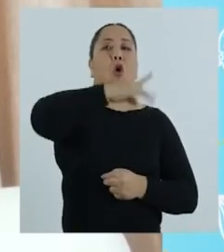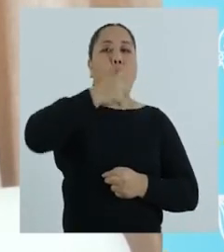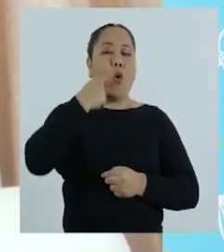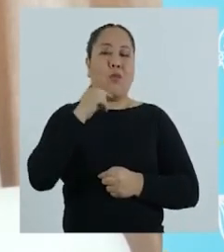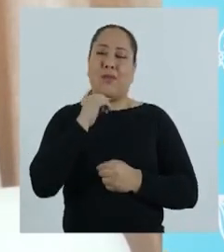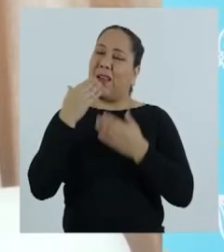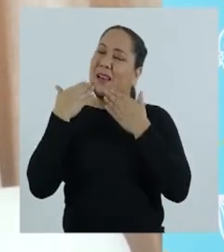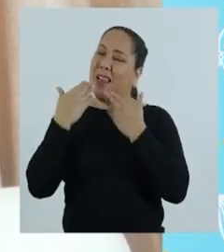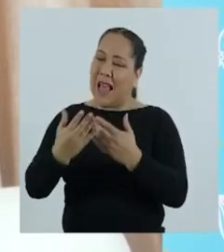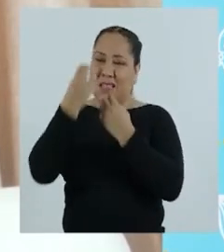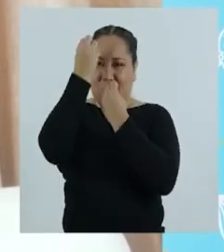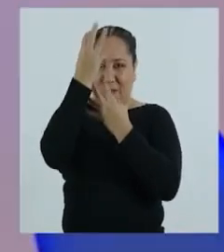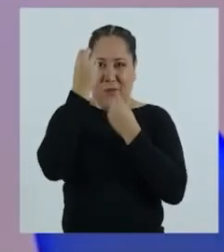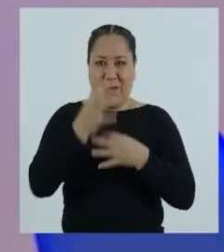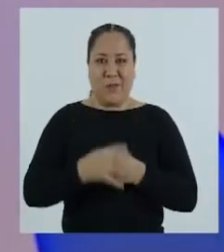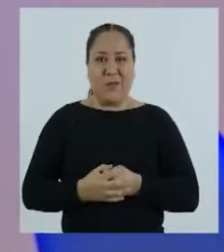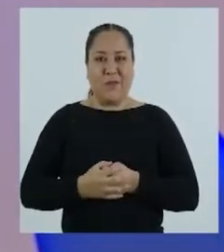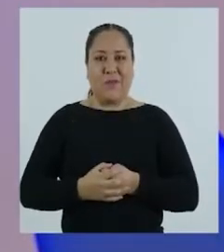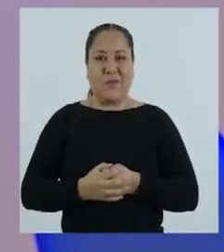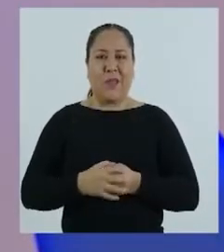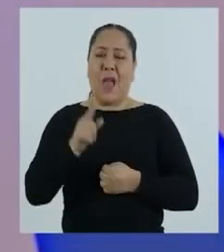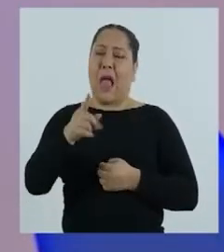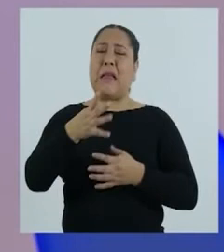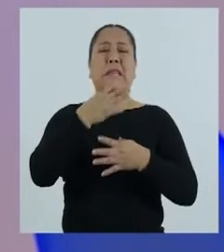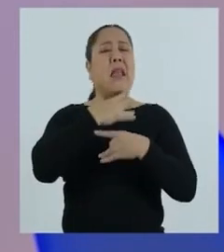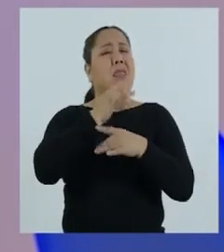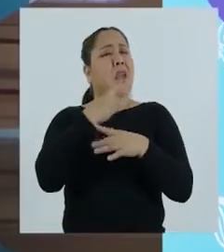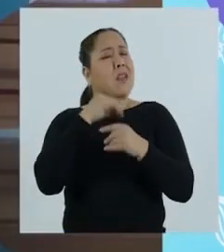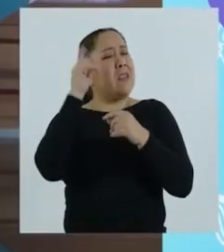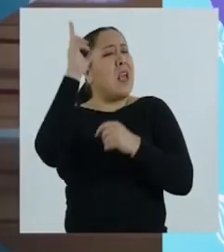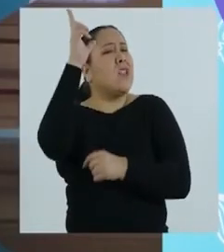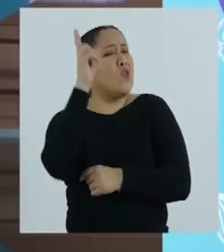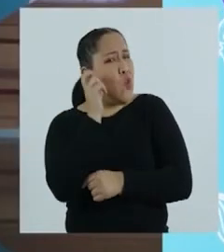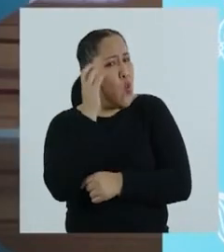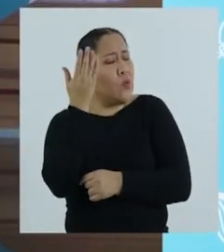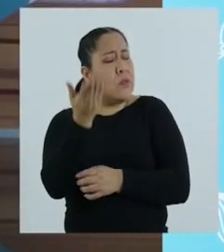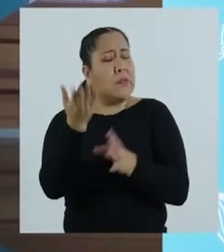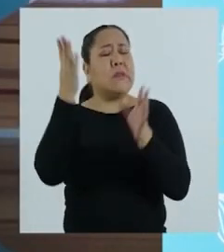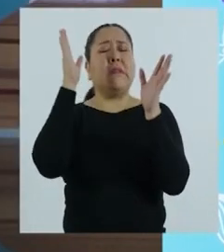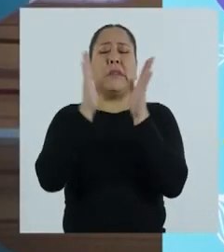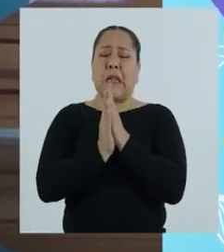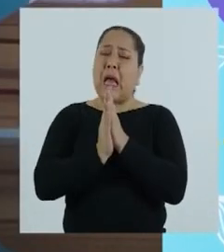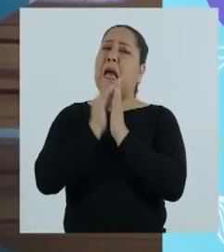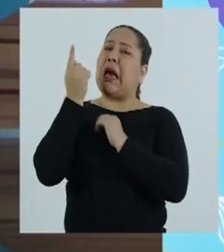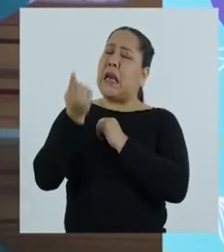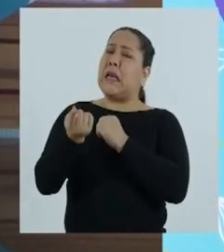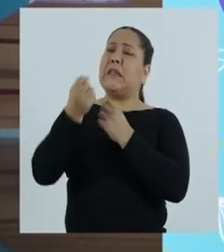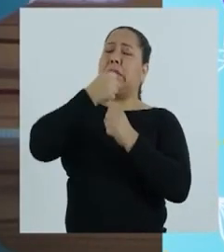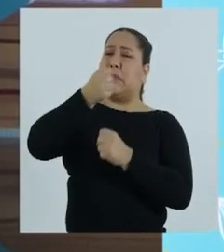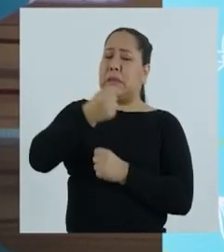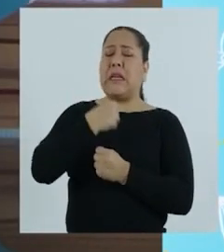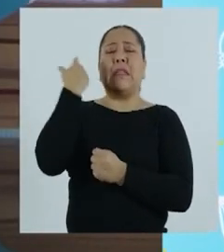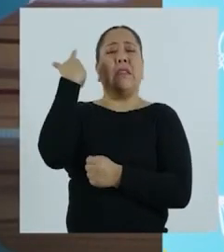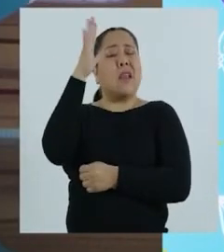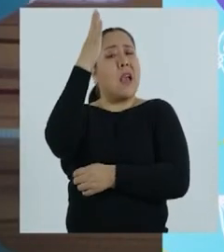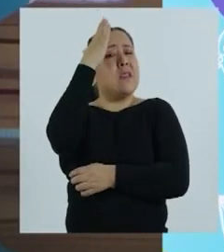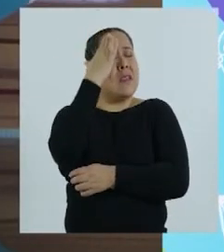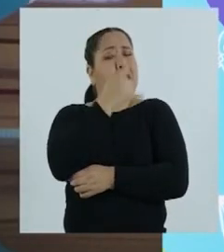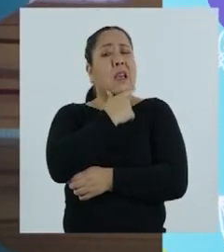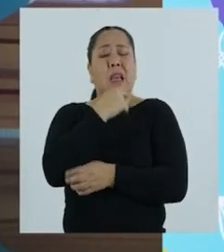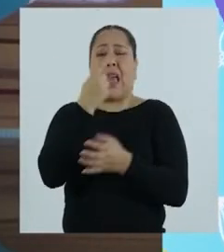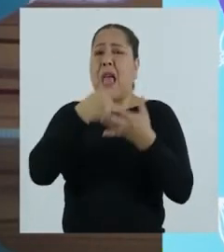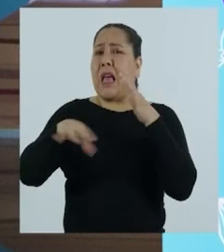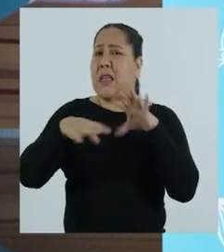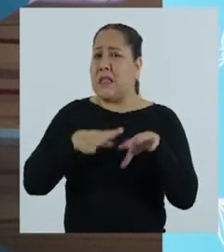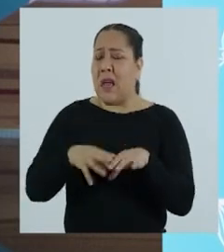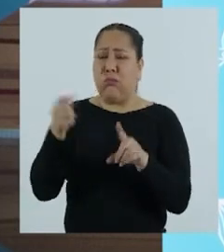es tarea de todos y todas. Muchas gracias por la información. Ha sido muy interesante escuchar esa entrevista. Ahora ya